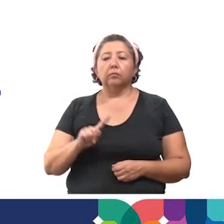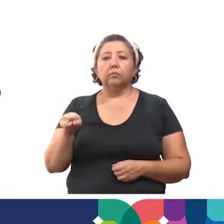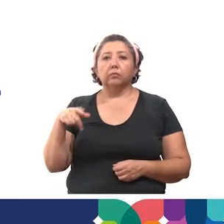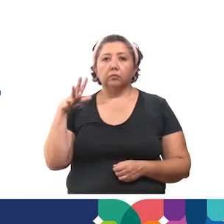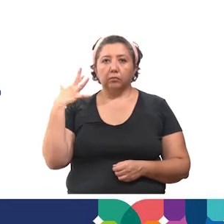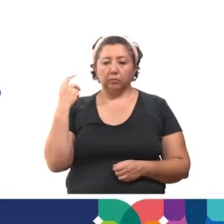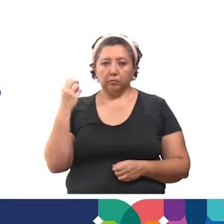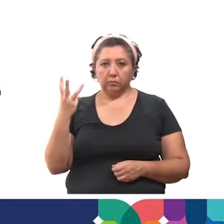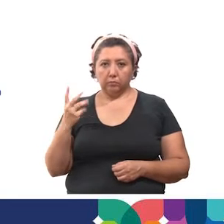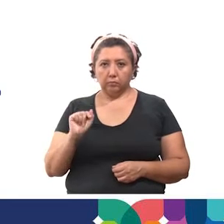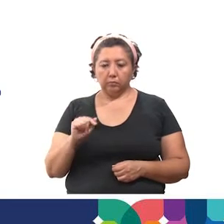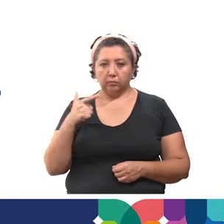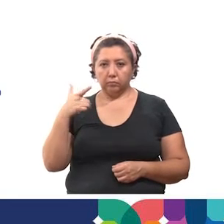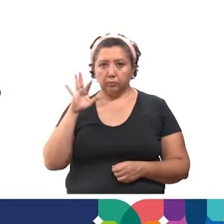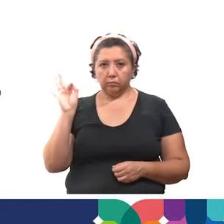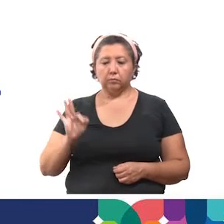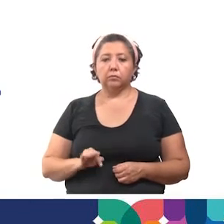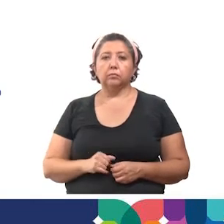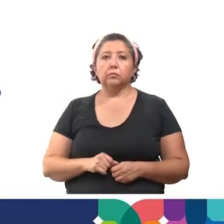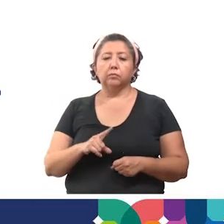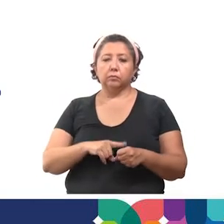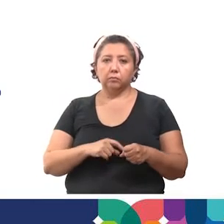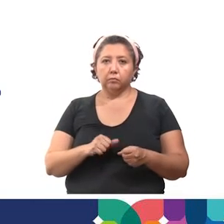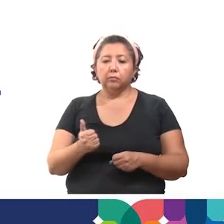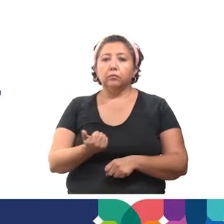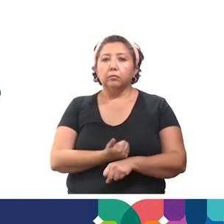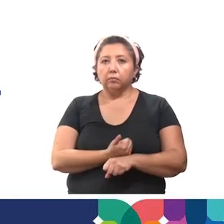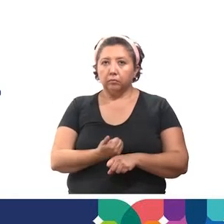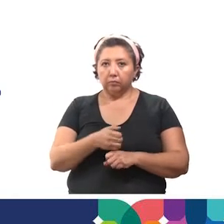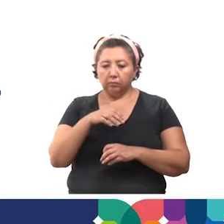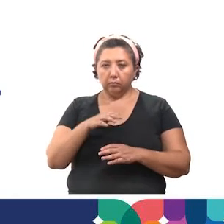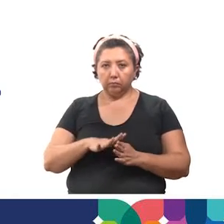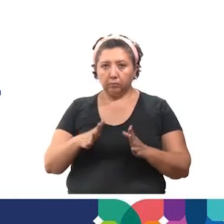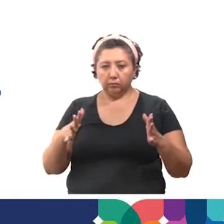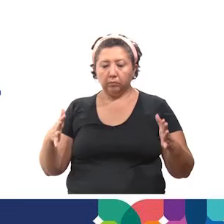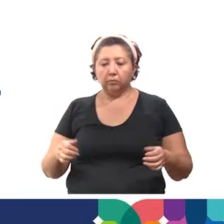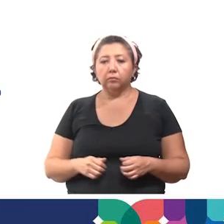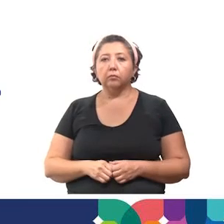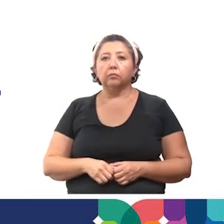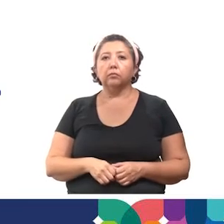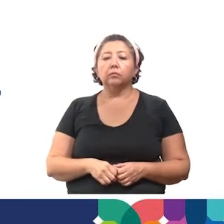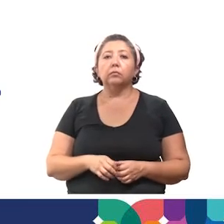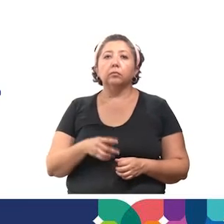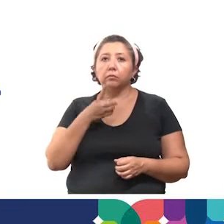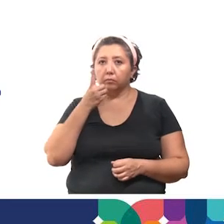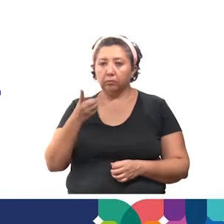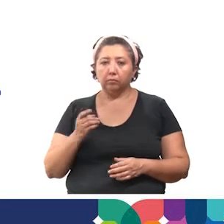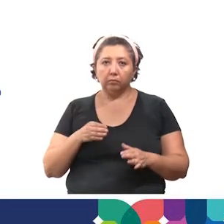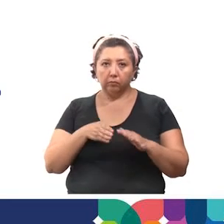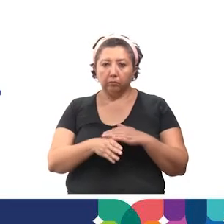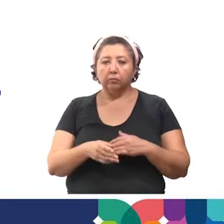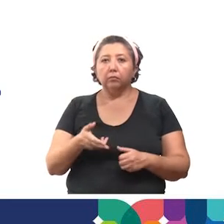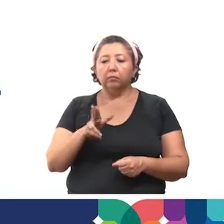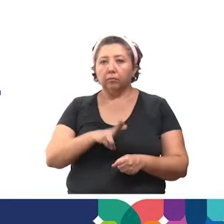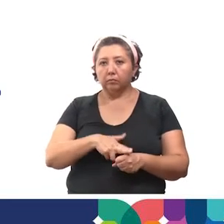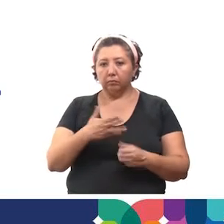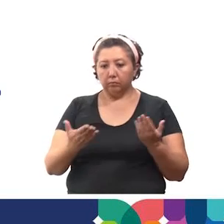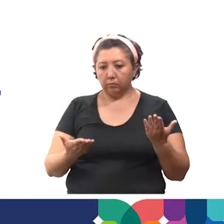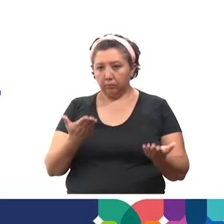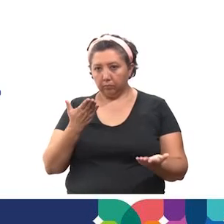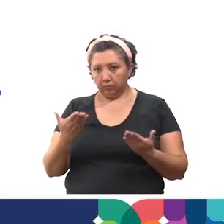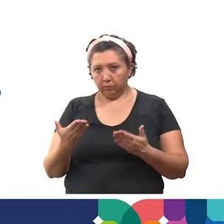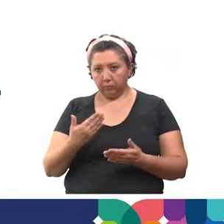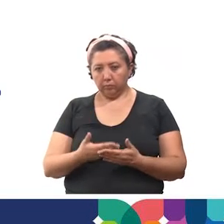es del 53.7%. Está en color amarillo y en ascenso. El incremento en admisiones hospitalarias de la